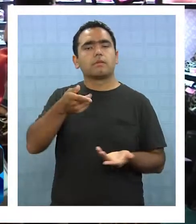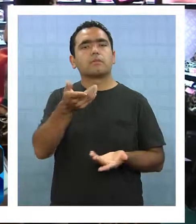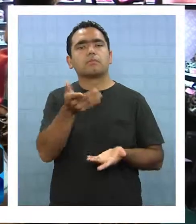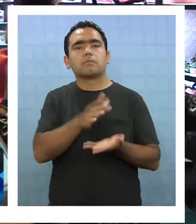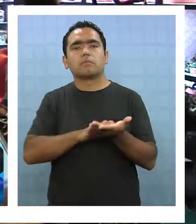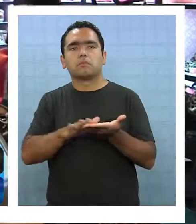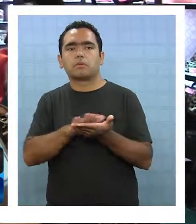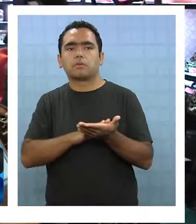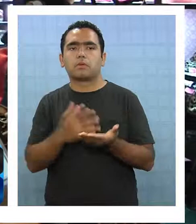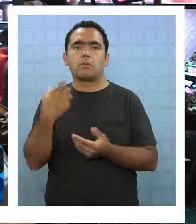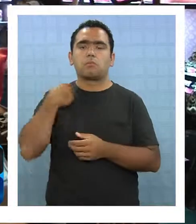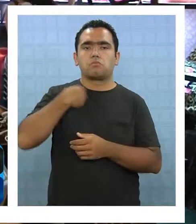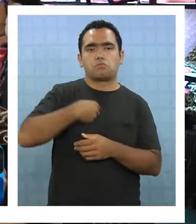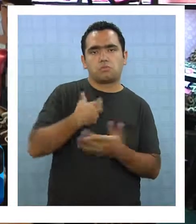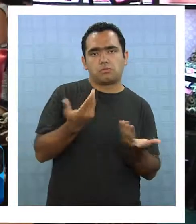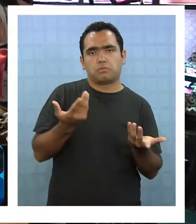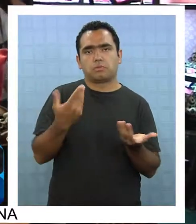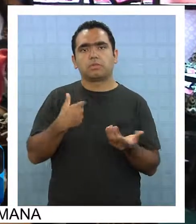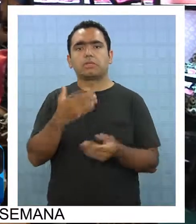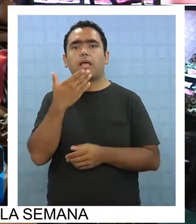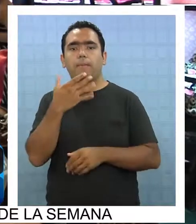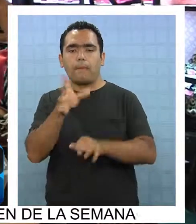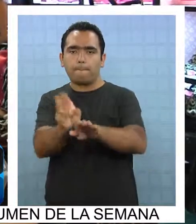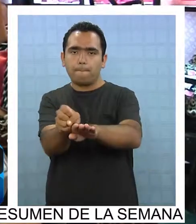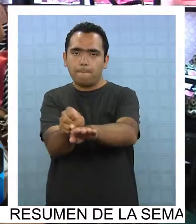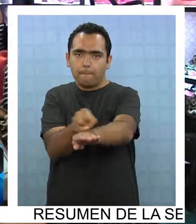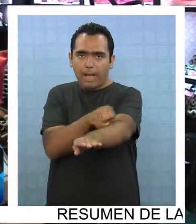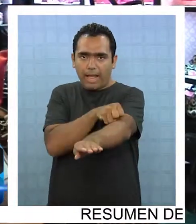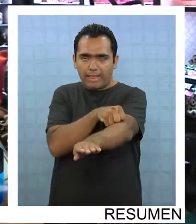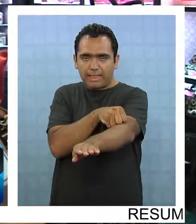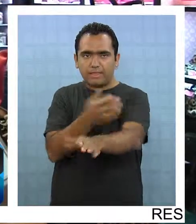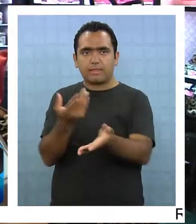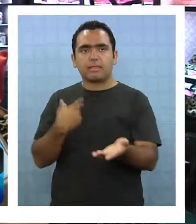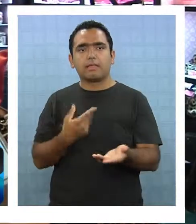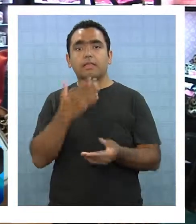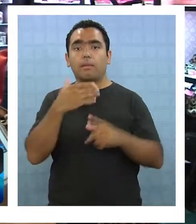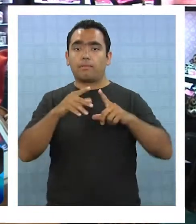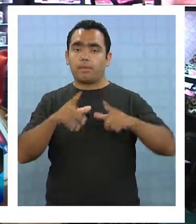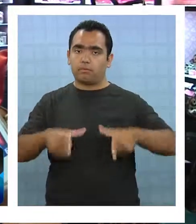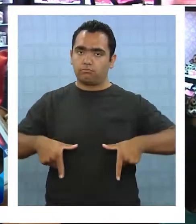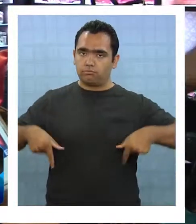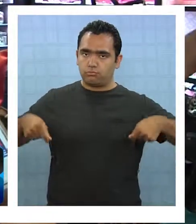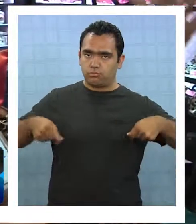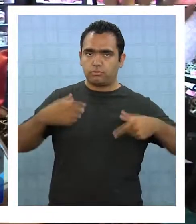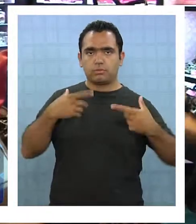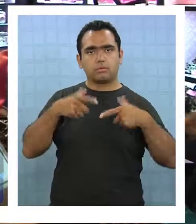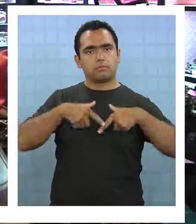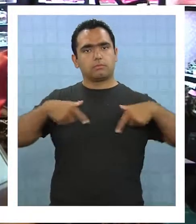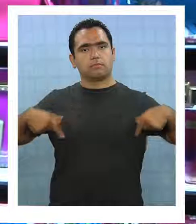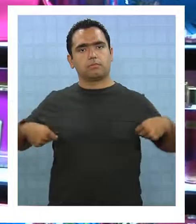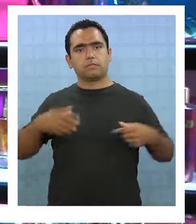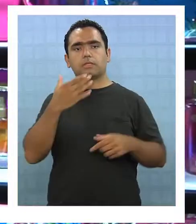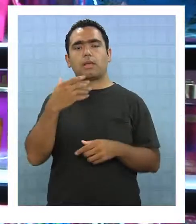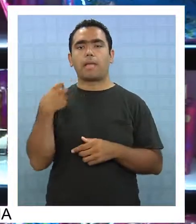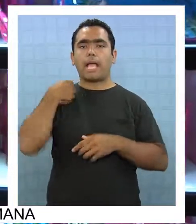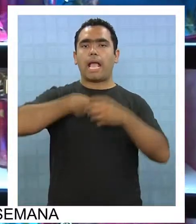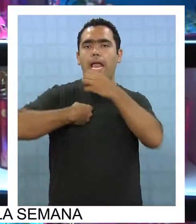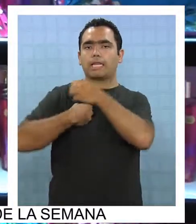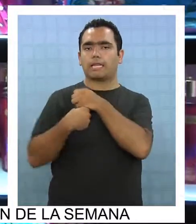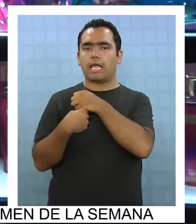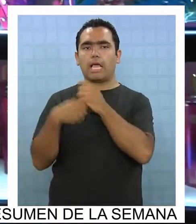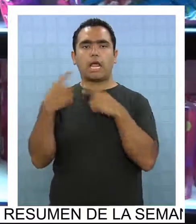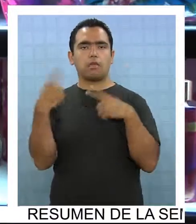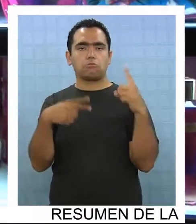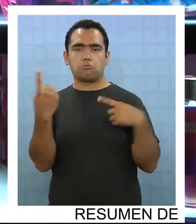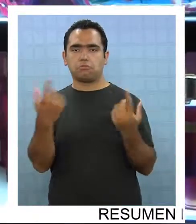mis, las geles de ducha, todo lo que es panty, que es la ropa interior, y lo que es cartera, accesorios.